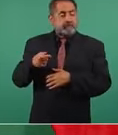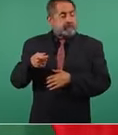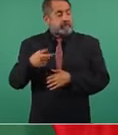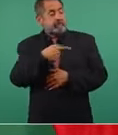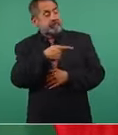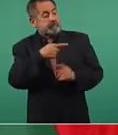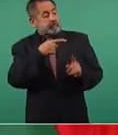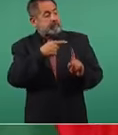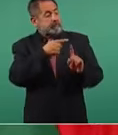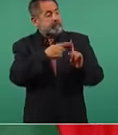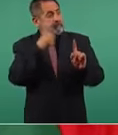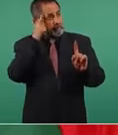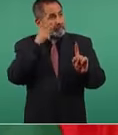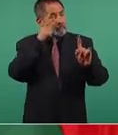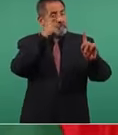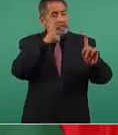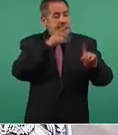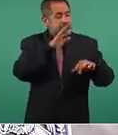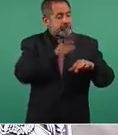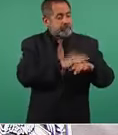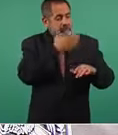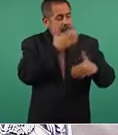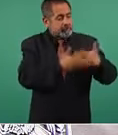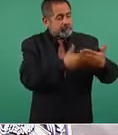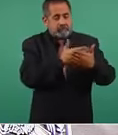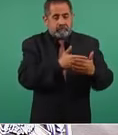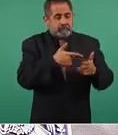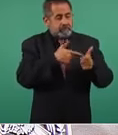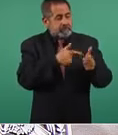va a haber más conservadurismo. No,